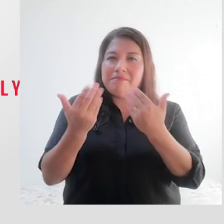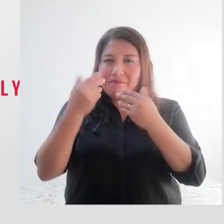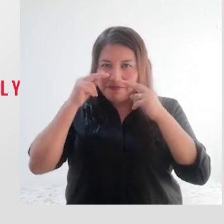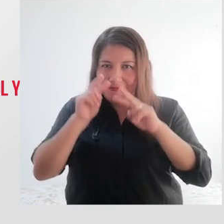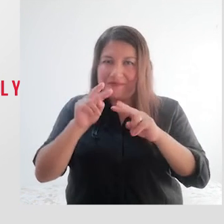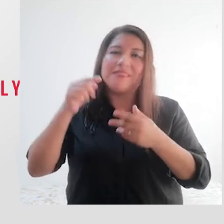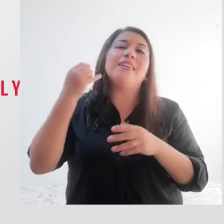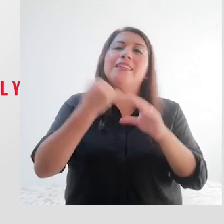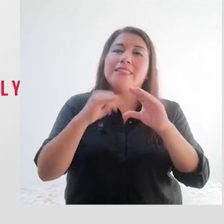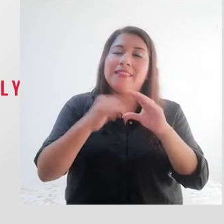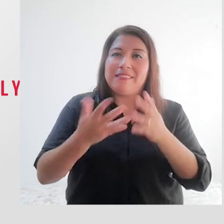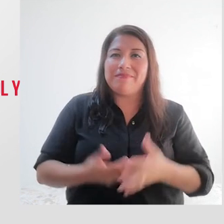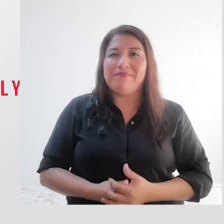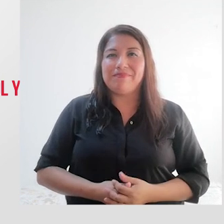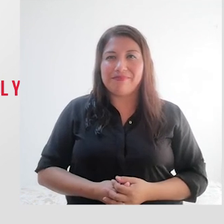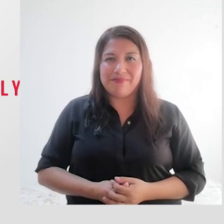nuestras redes sociales.